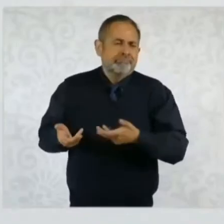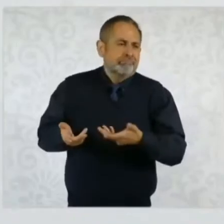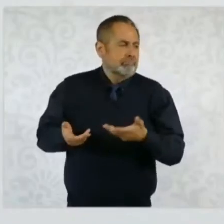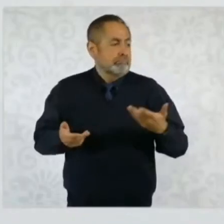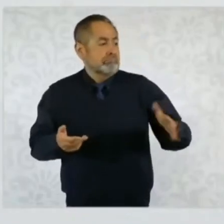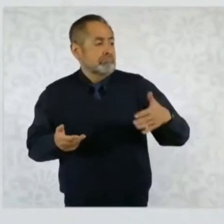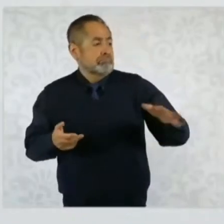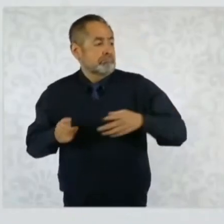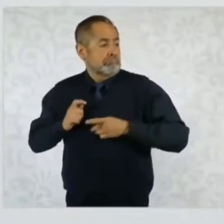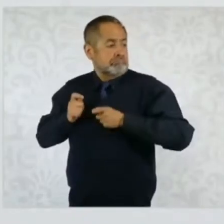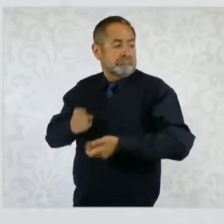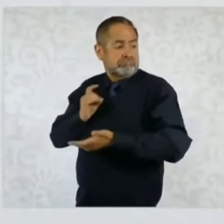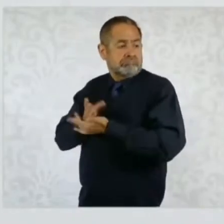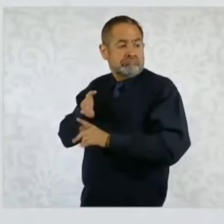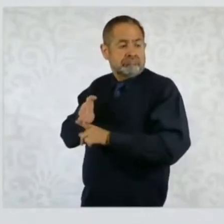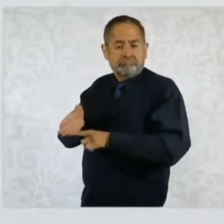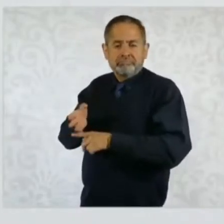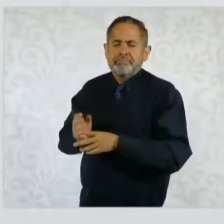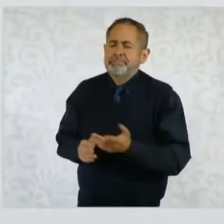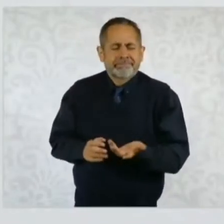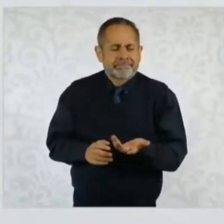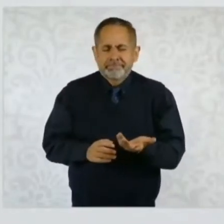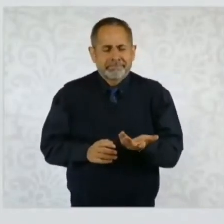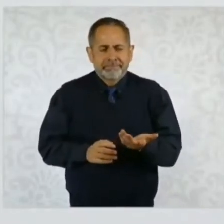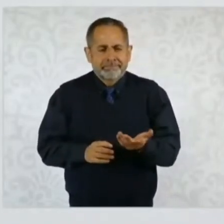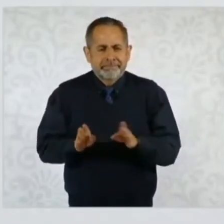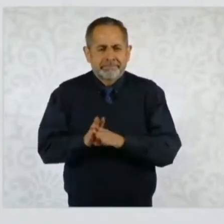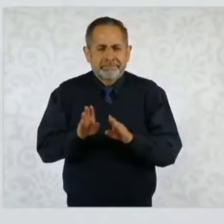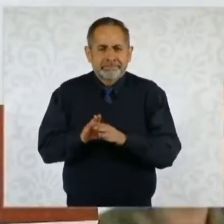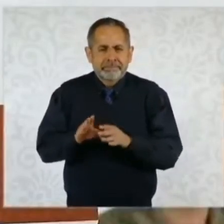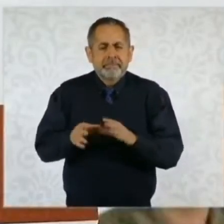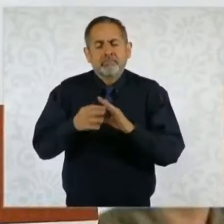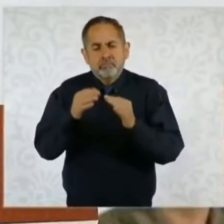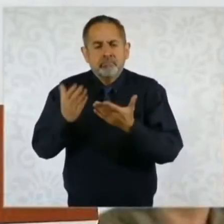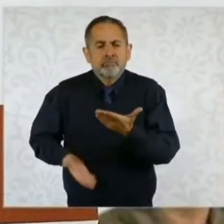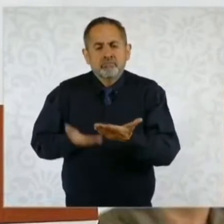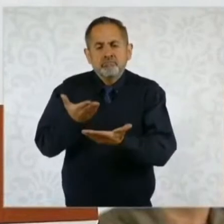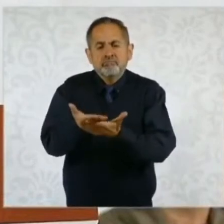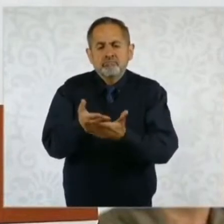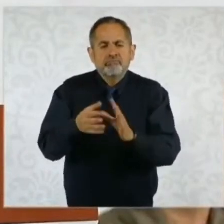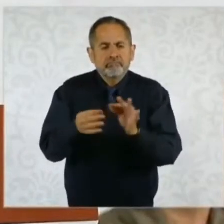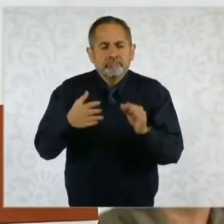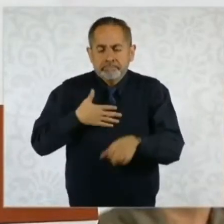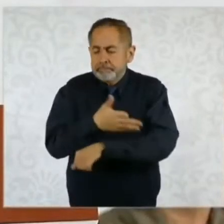Y me refiero a inmediato, esa es la propuesta que nosotros estamos planteando.